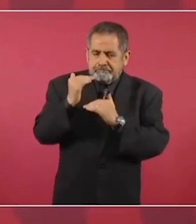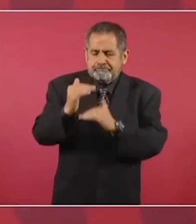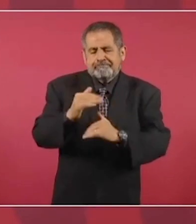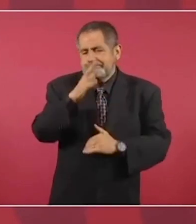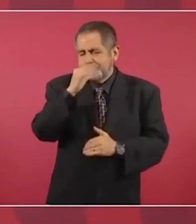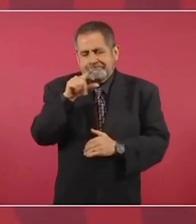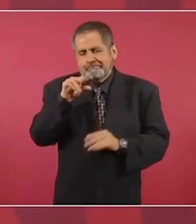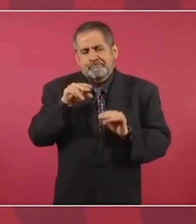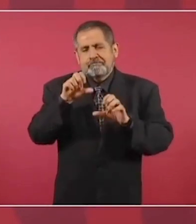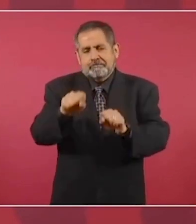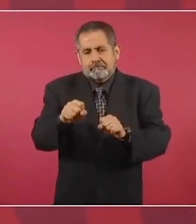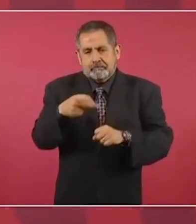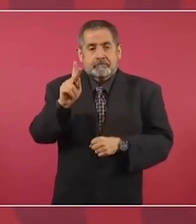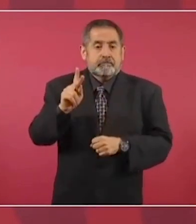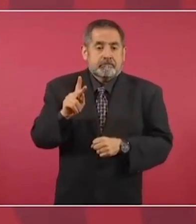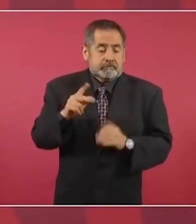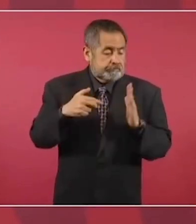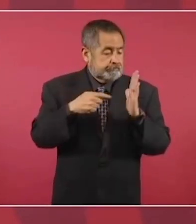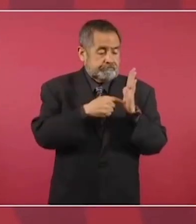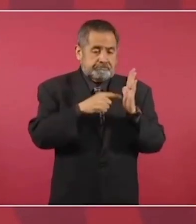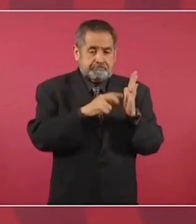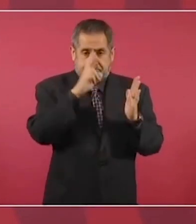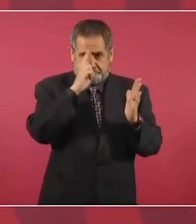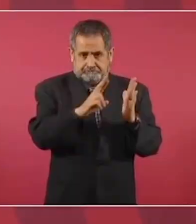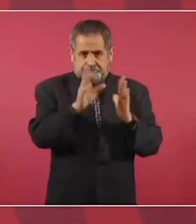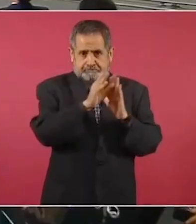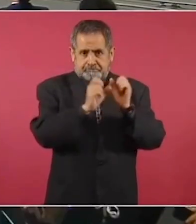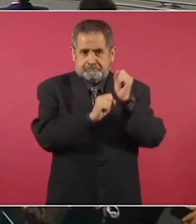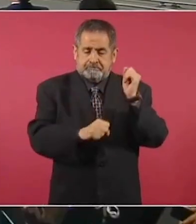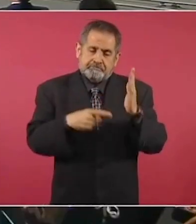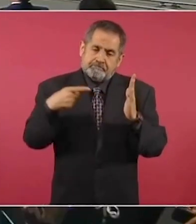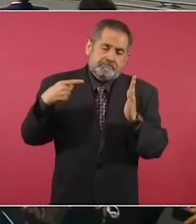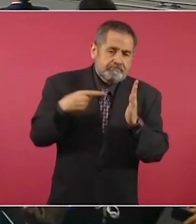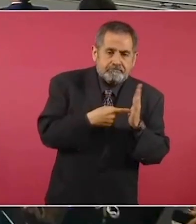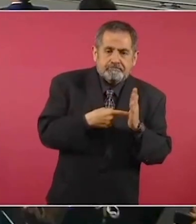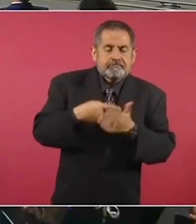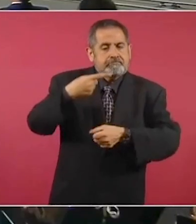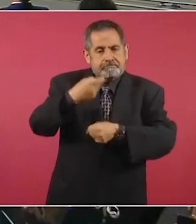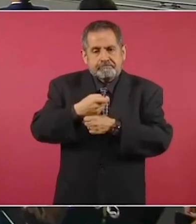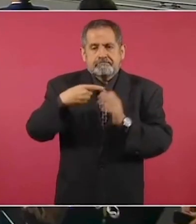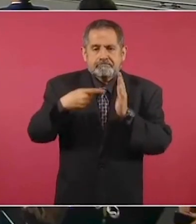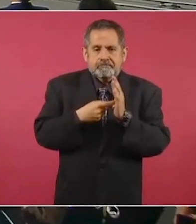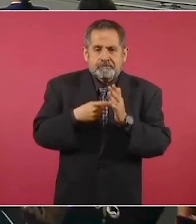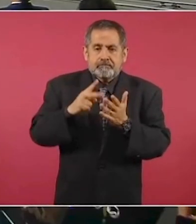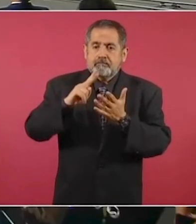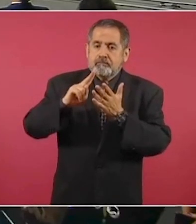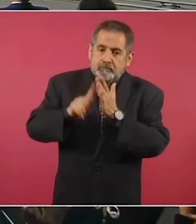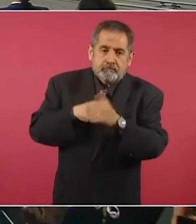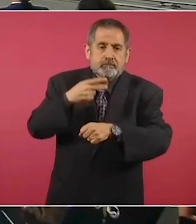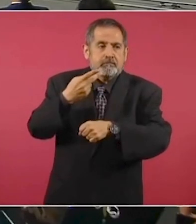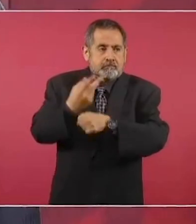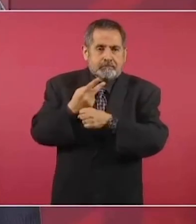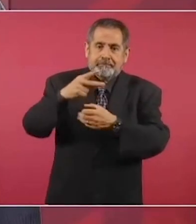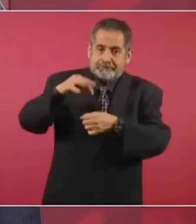no hay que violar el principio de la no reelección.